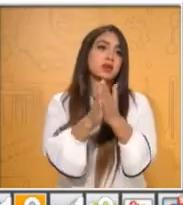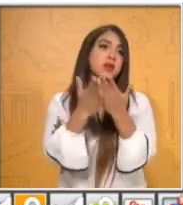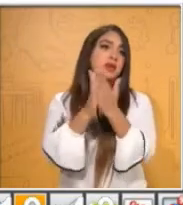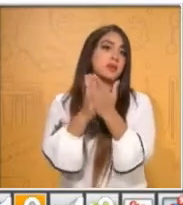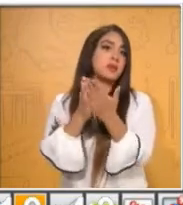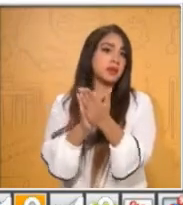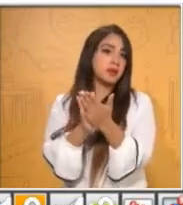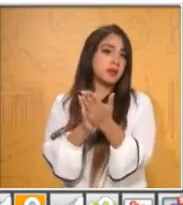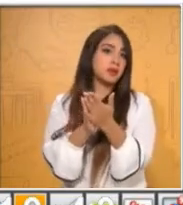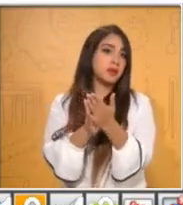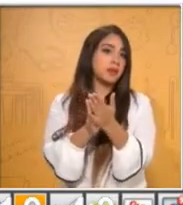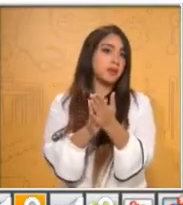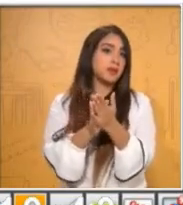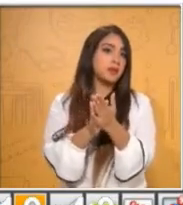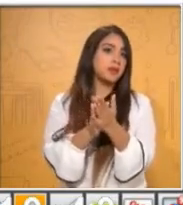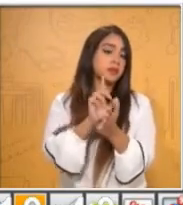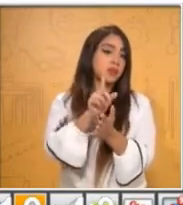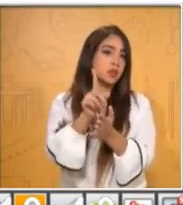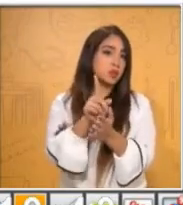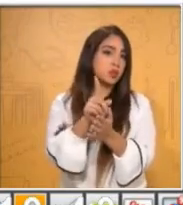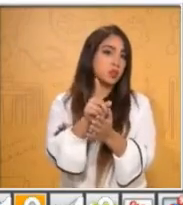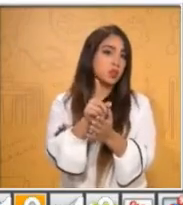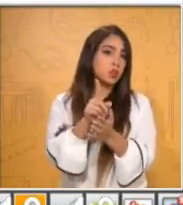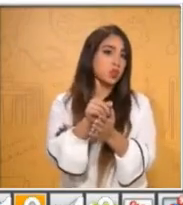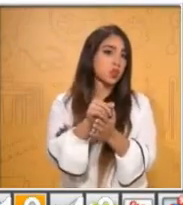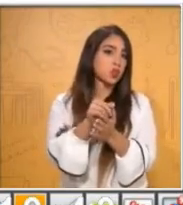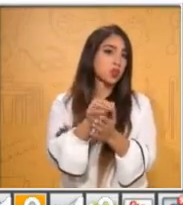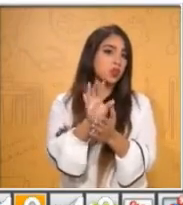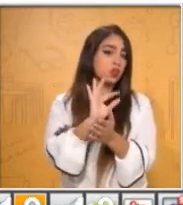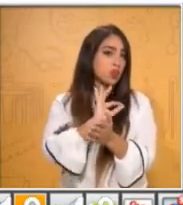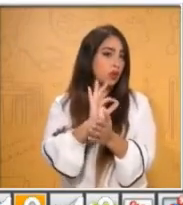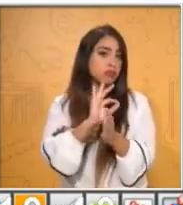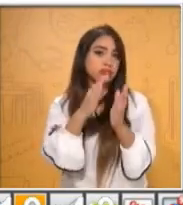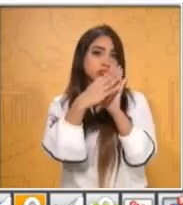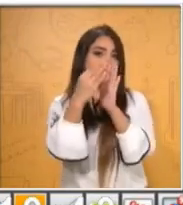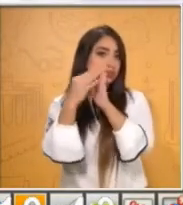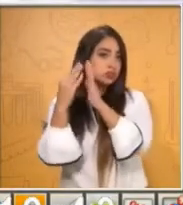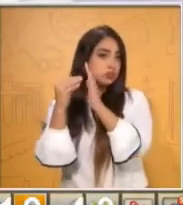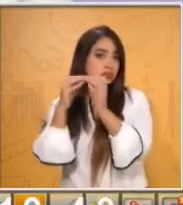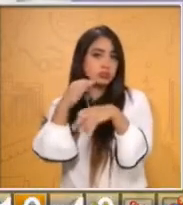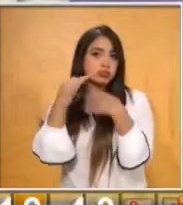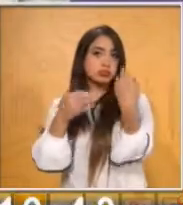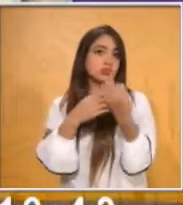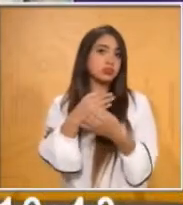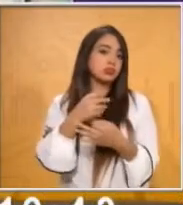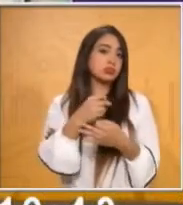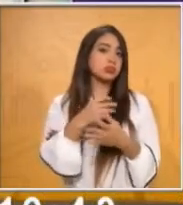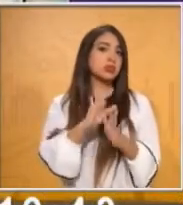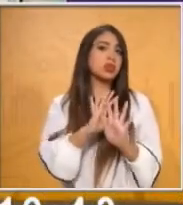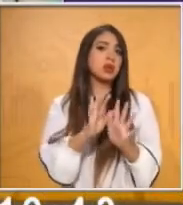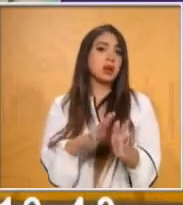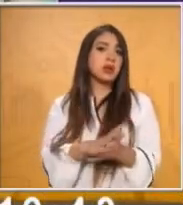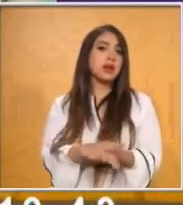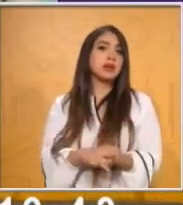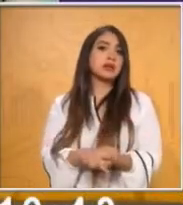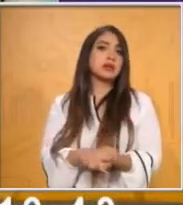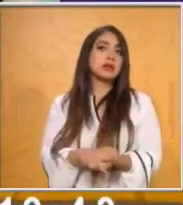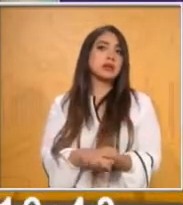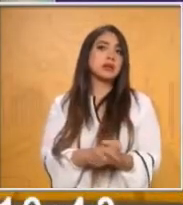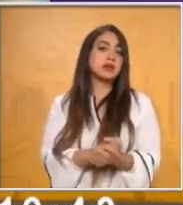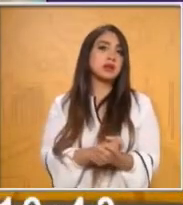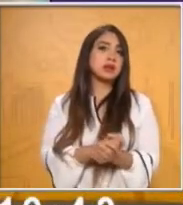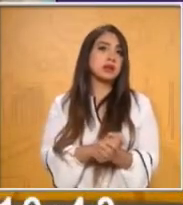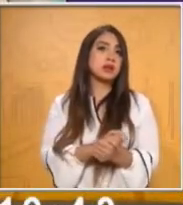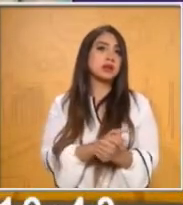es importante ahorita, si alcanzas a copiar todo, ve avanzándole. Si no, te lo vamos a ir agregando ahorita